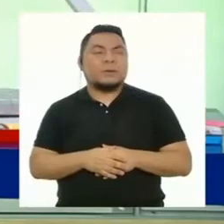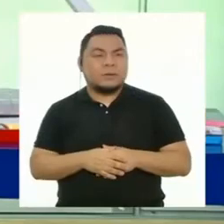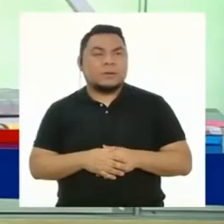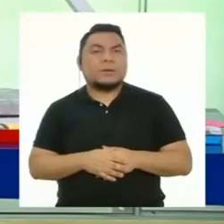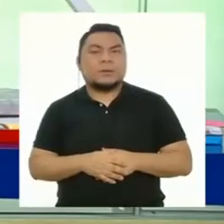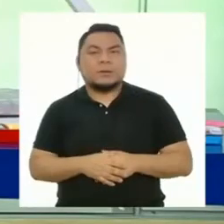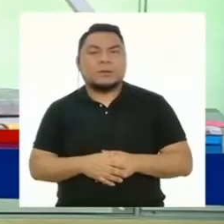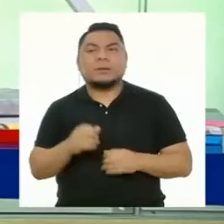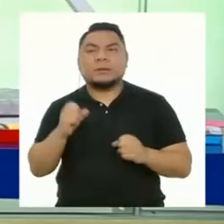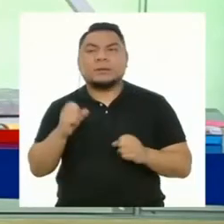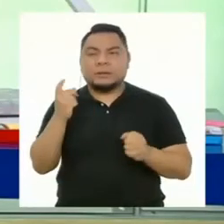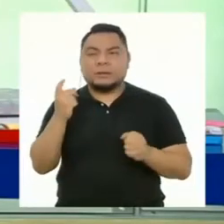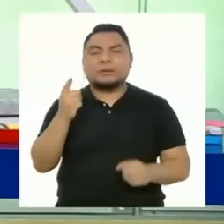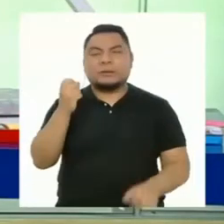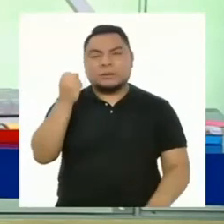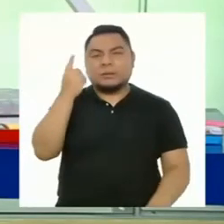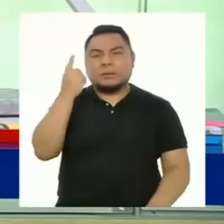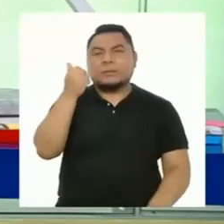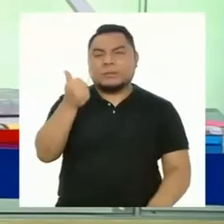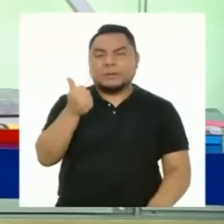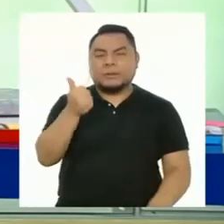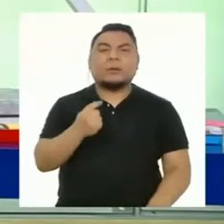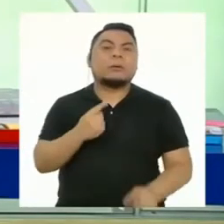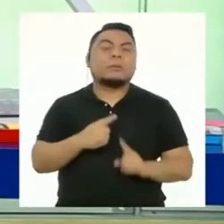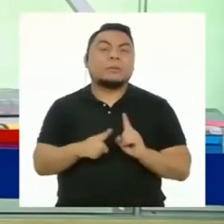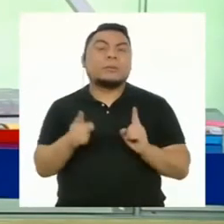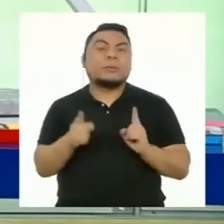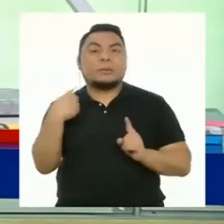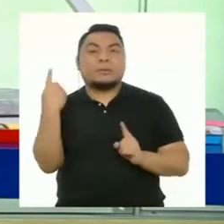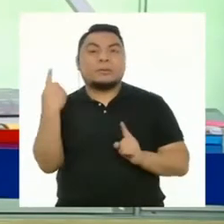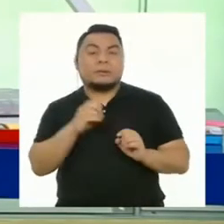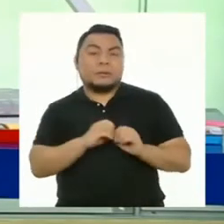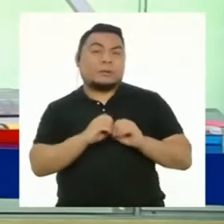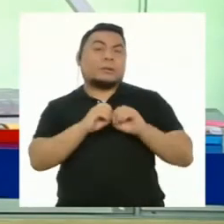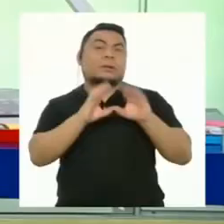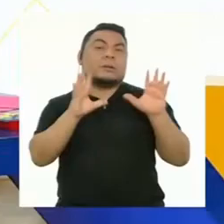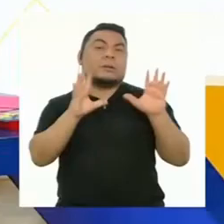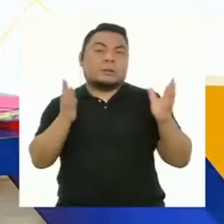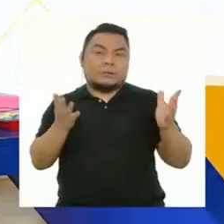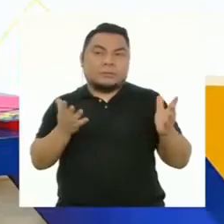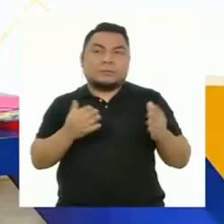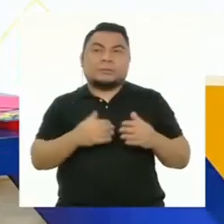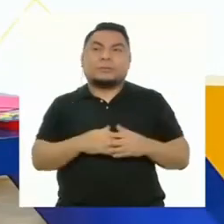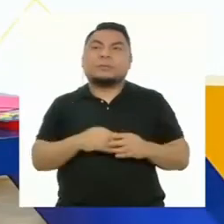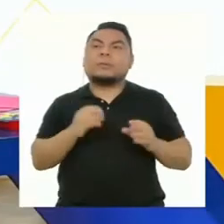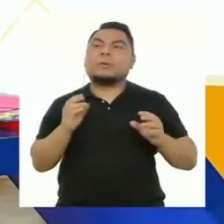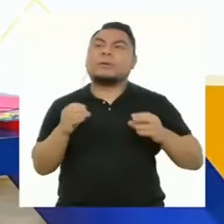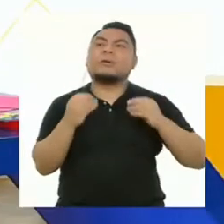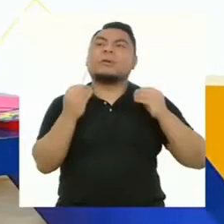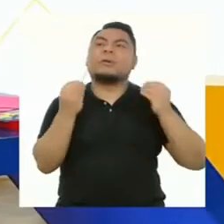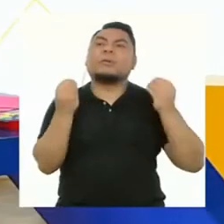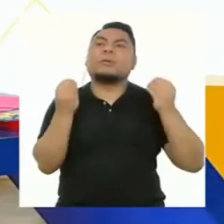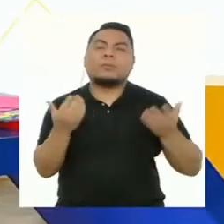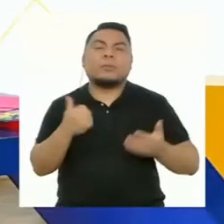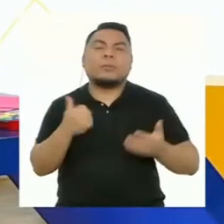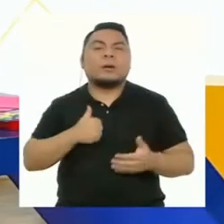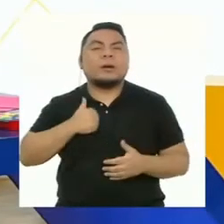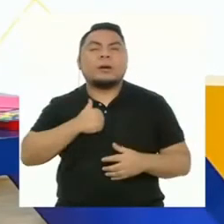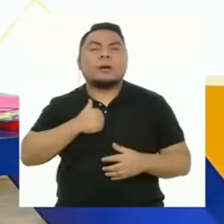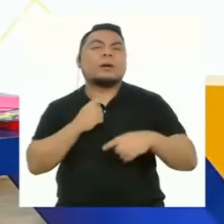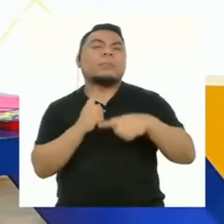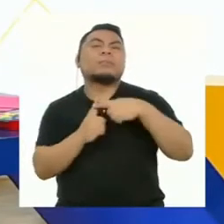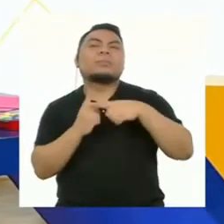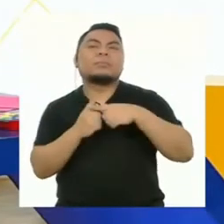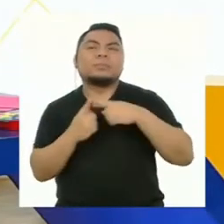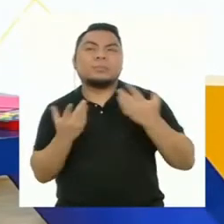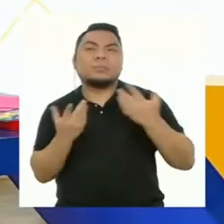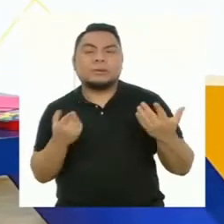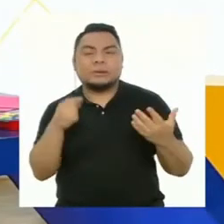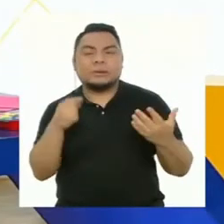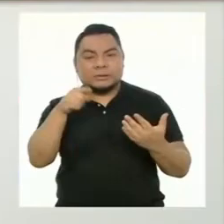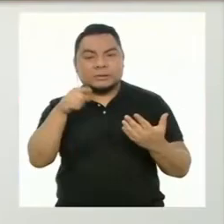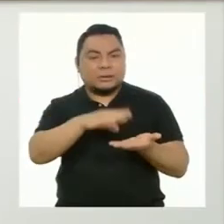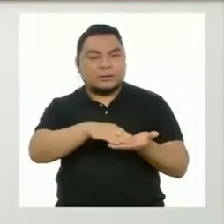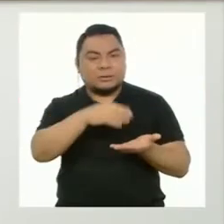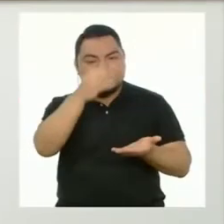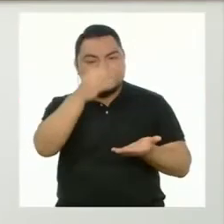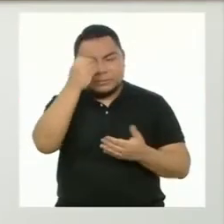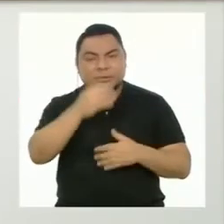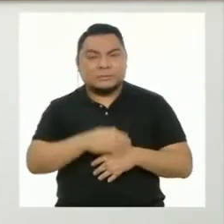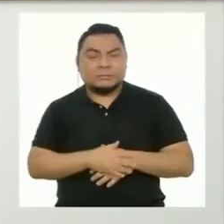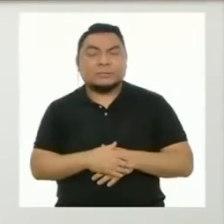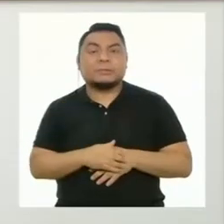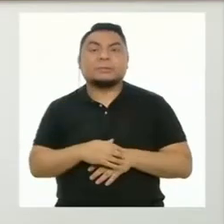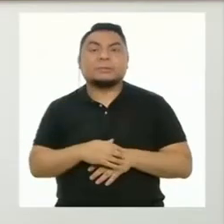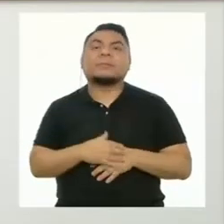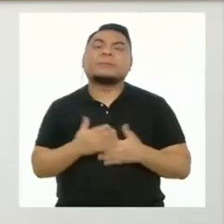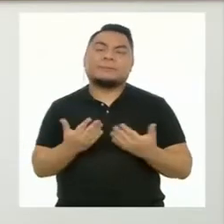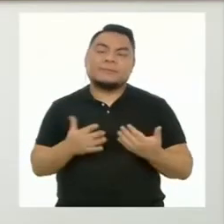creo que le entiendo bien. Pero para que nos quede claro, ¿cómo es una actitud positiva hacia el aprendizaje?